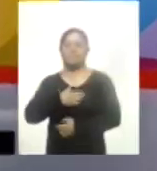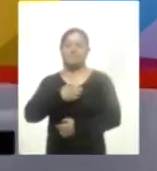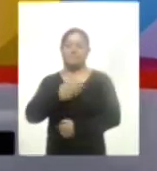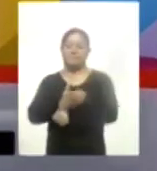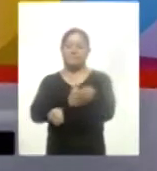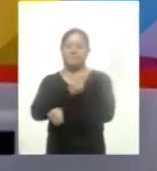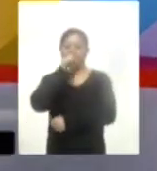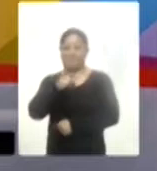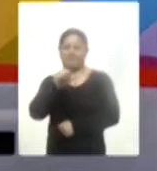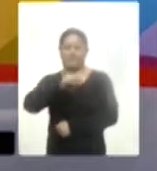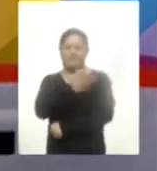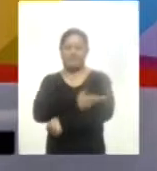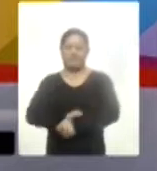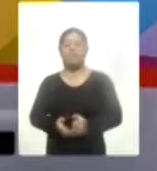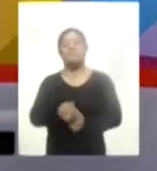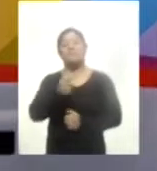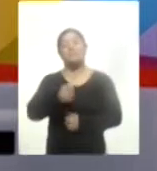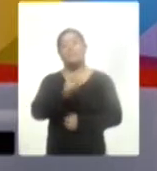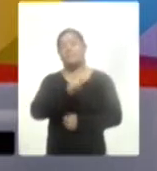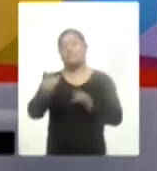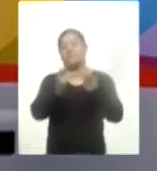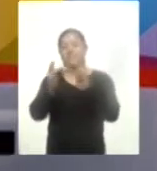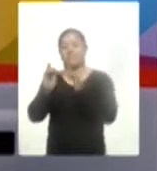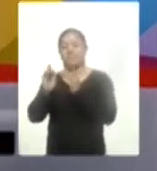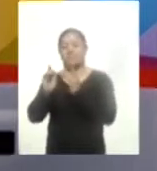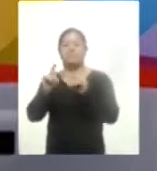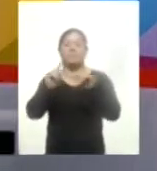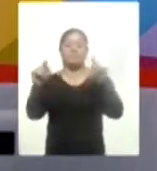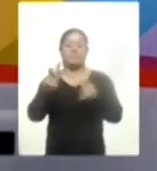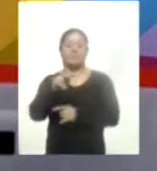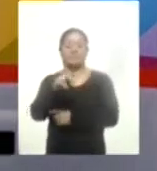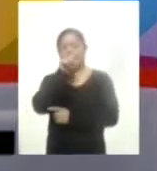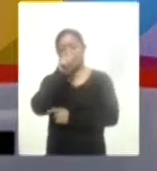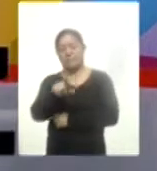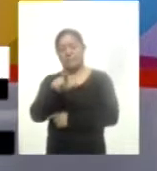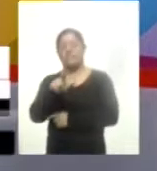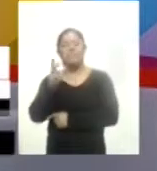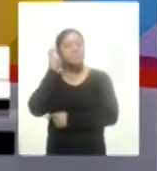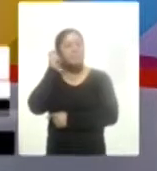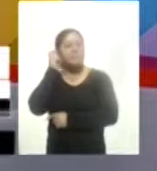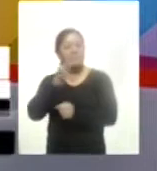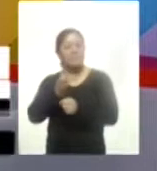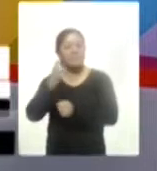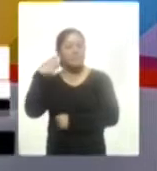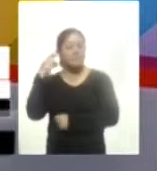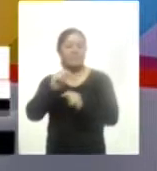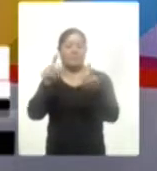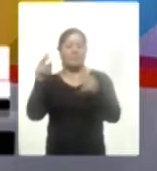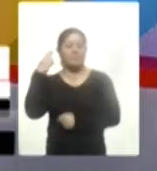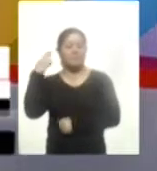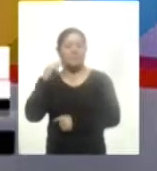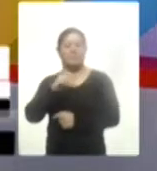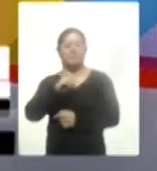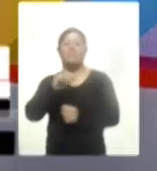acompañen en esta tarde. Saludo a quienes ya nos siguen a través de la señal de Tlaxcala Televisión, a quienes nos escuchan a través de Radio Tlaxcala, Radio